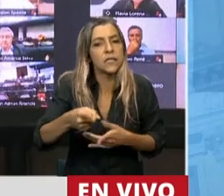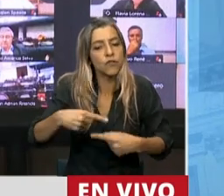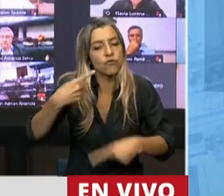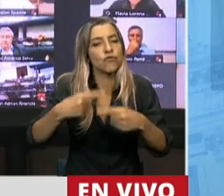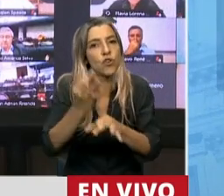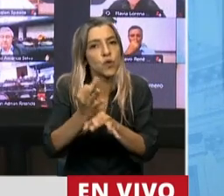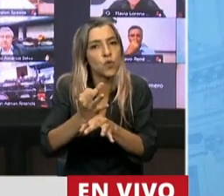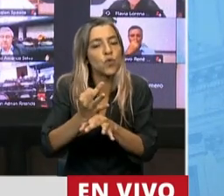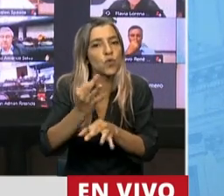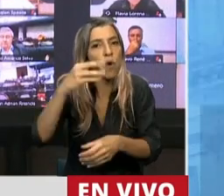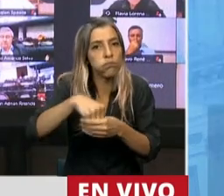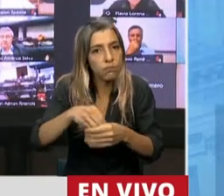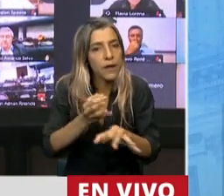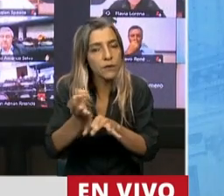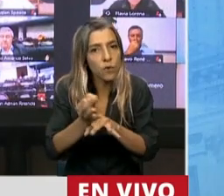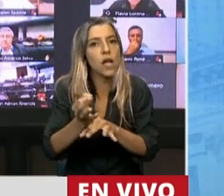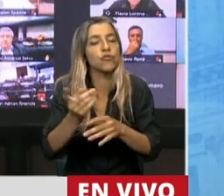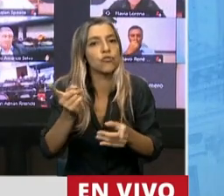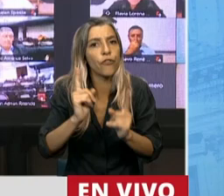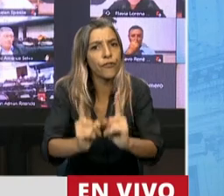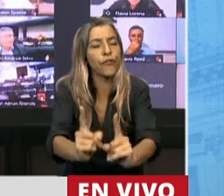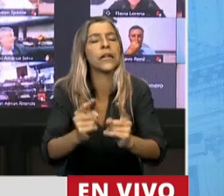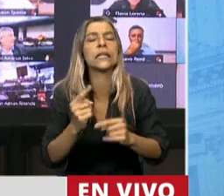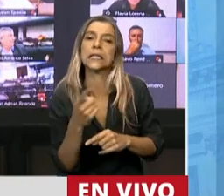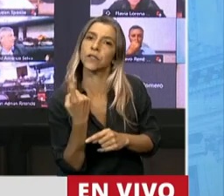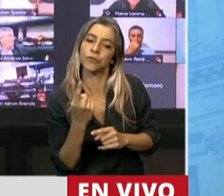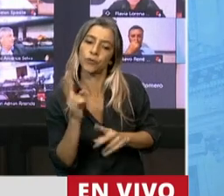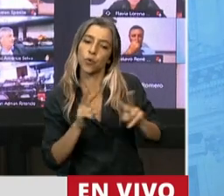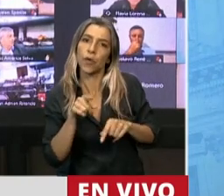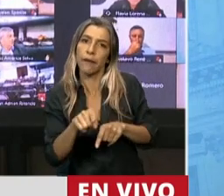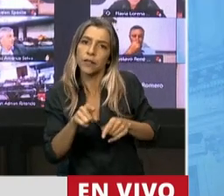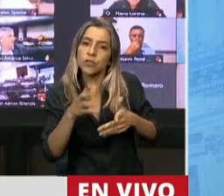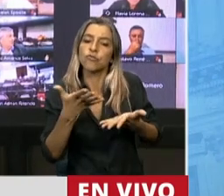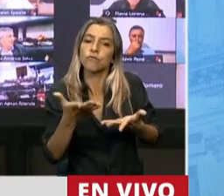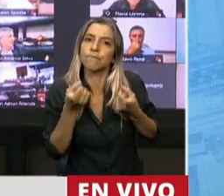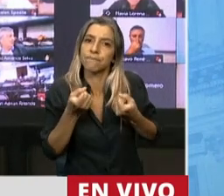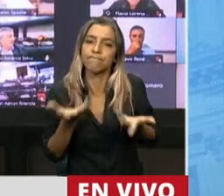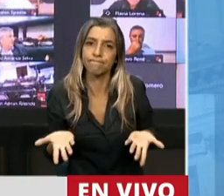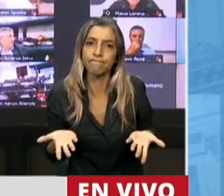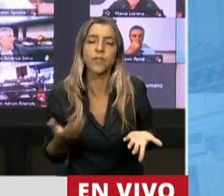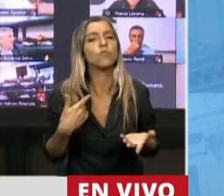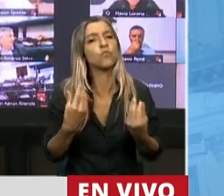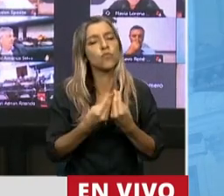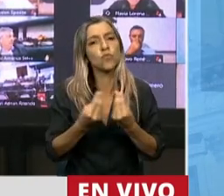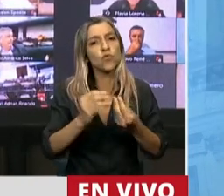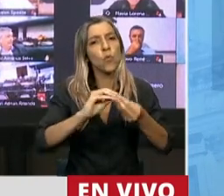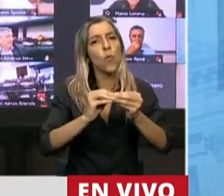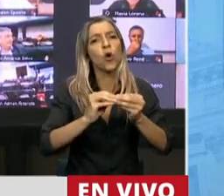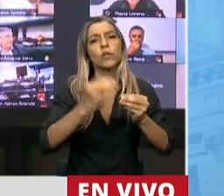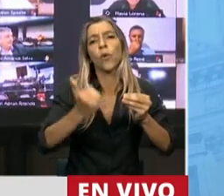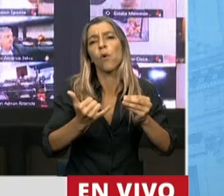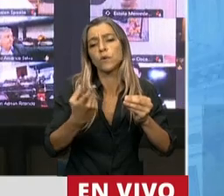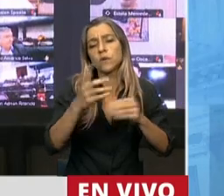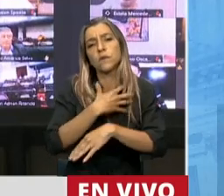pobreza, Presidente, implica que las causales de abandono escolar, que la mayoría o los